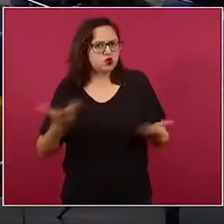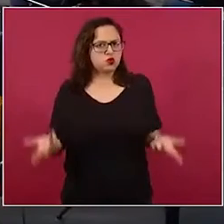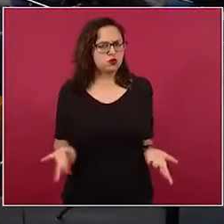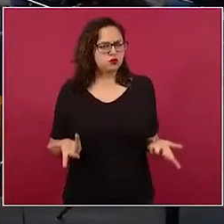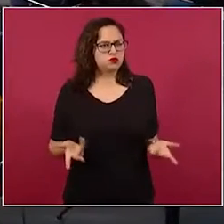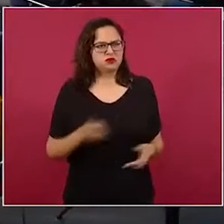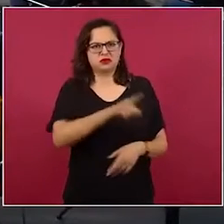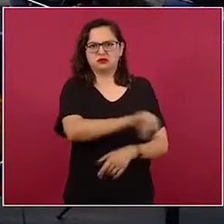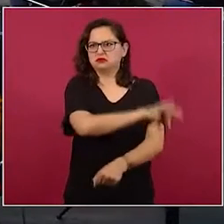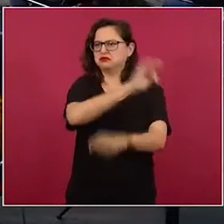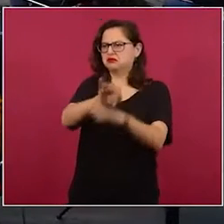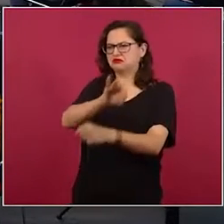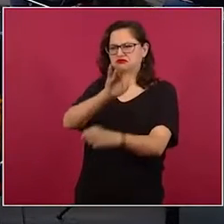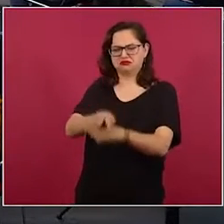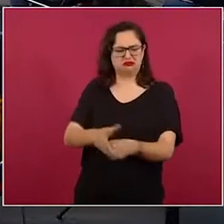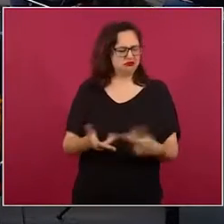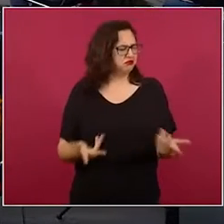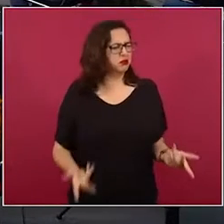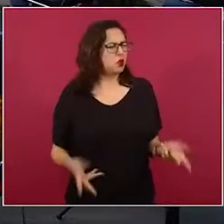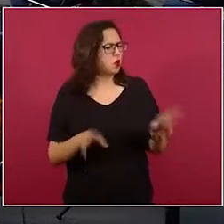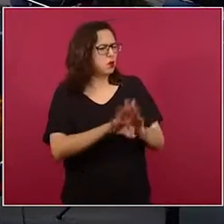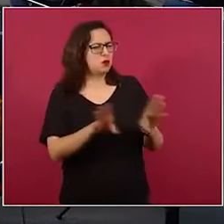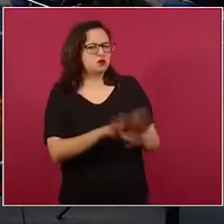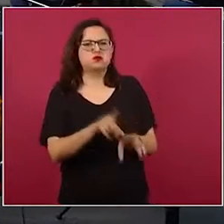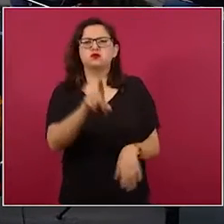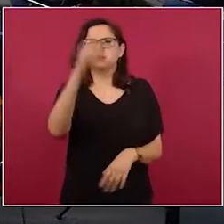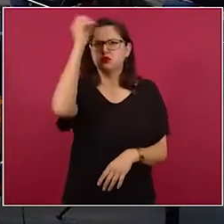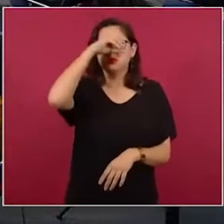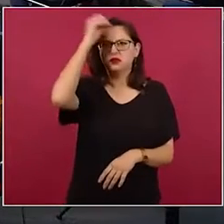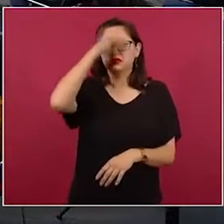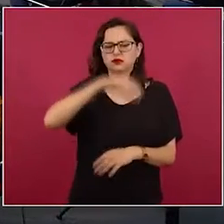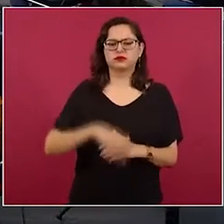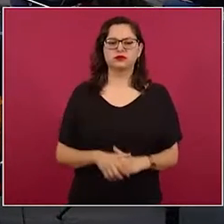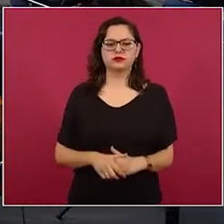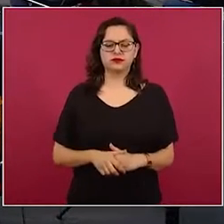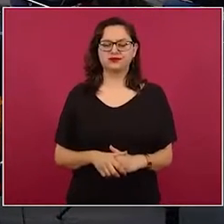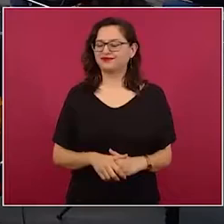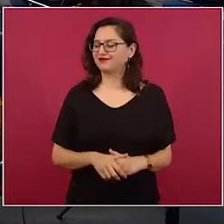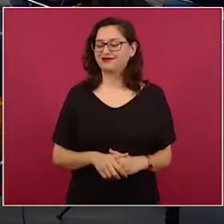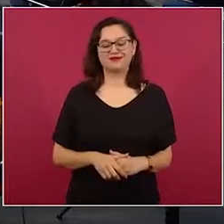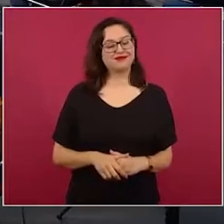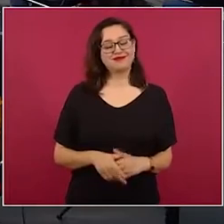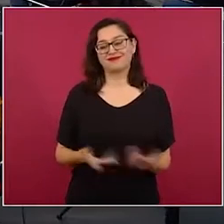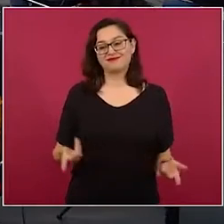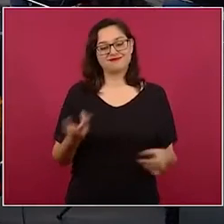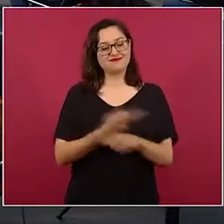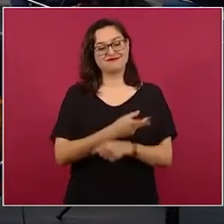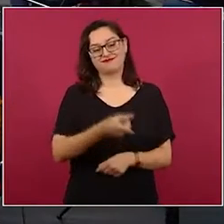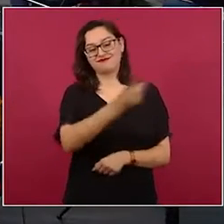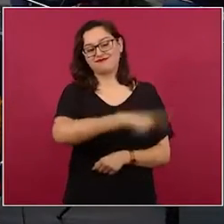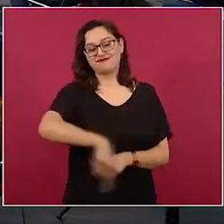Porque son muy chuecos,